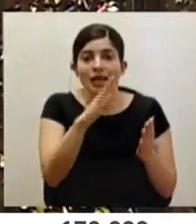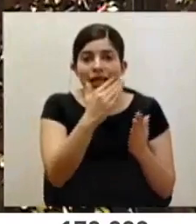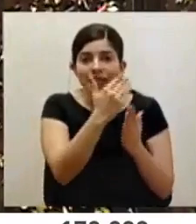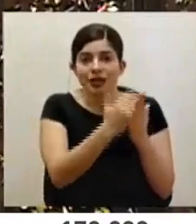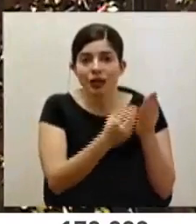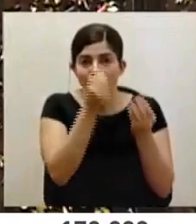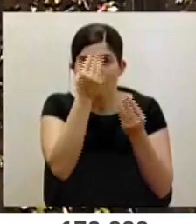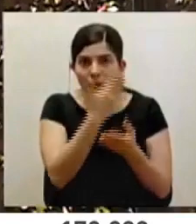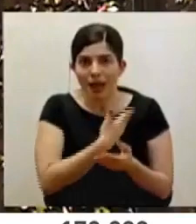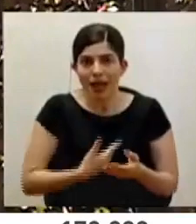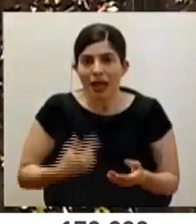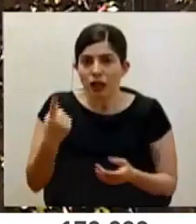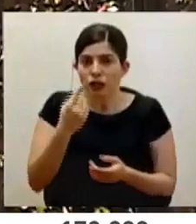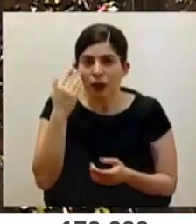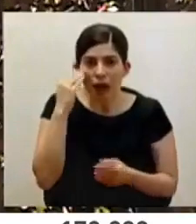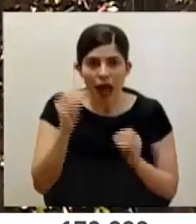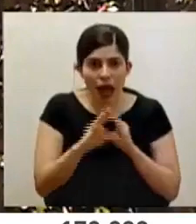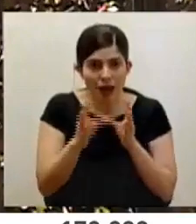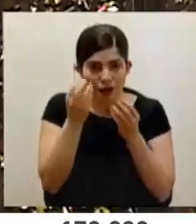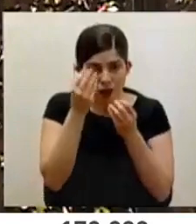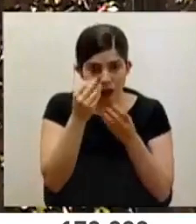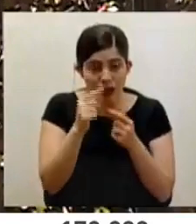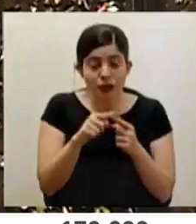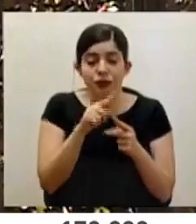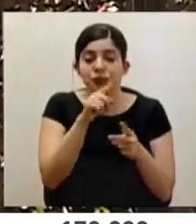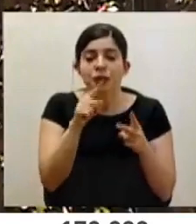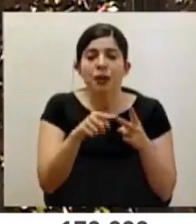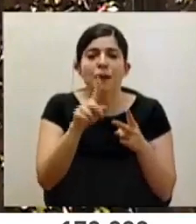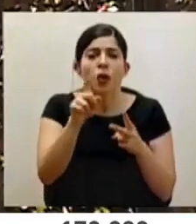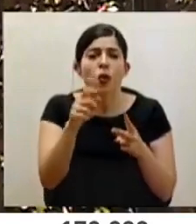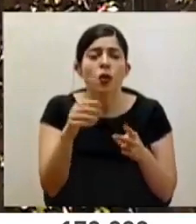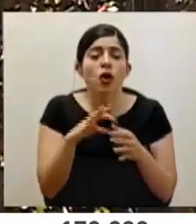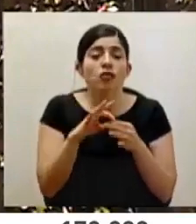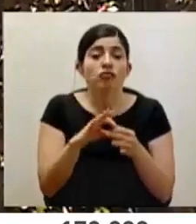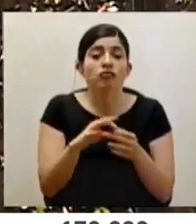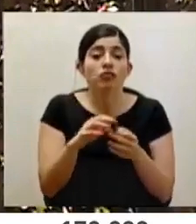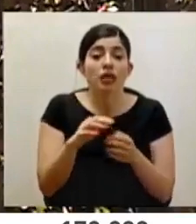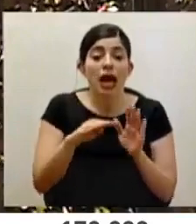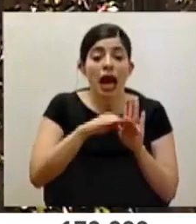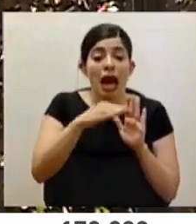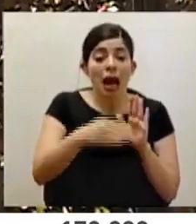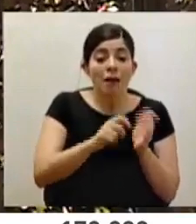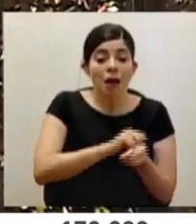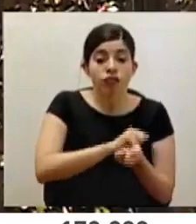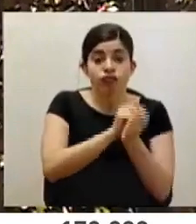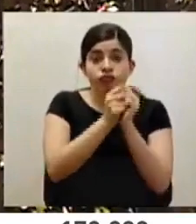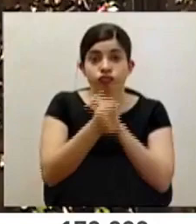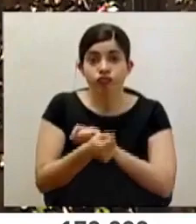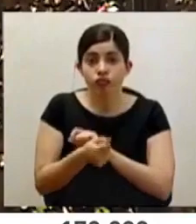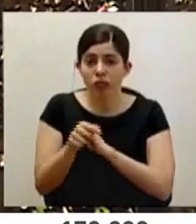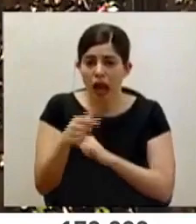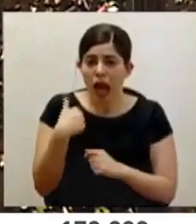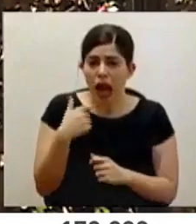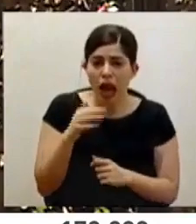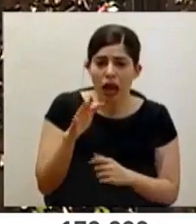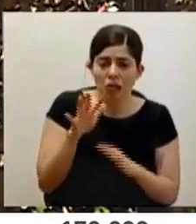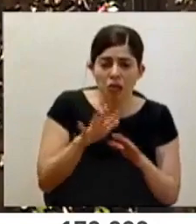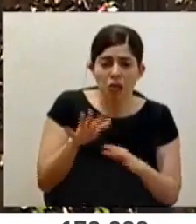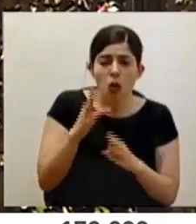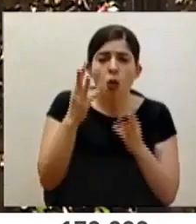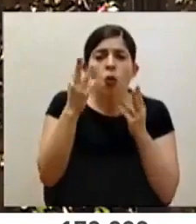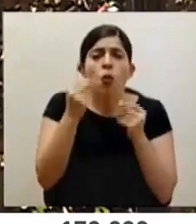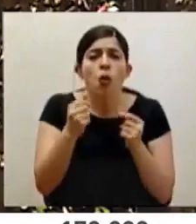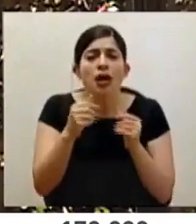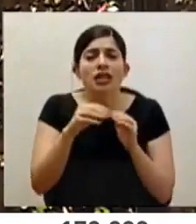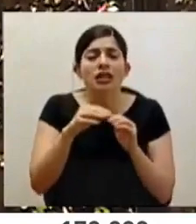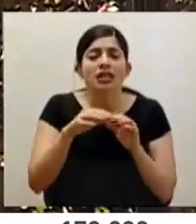informe de Heredia. Entonces, nada más para aclarar esa información. La otra, en cuanto a la reconversión de camas, don Mario, ¿tienen un estimado de cuántas citas